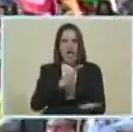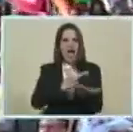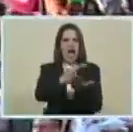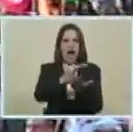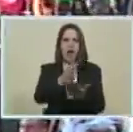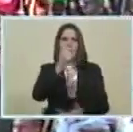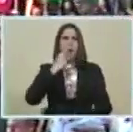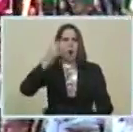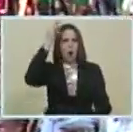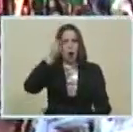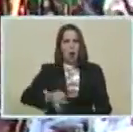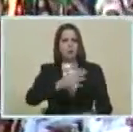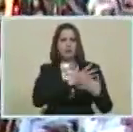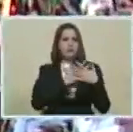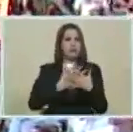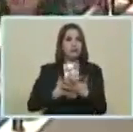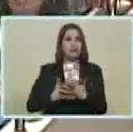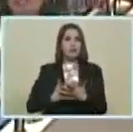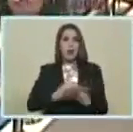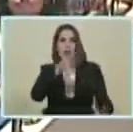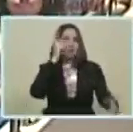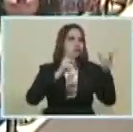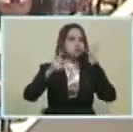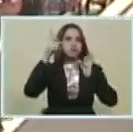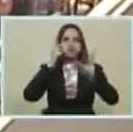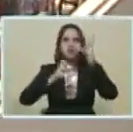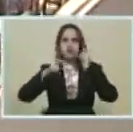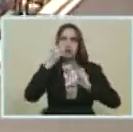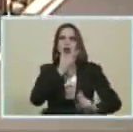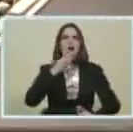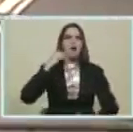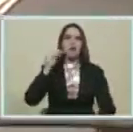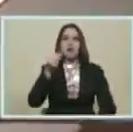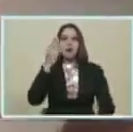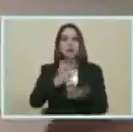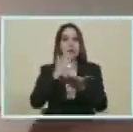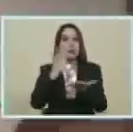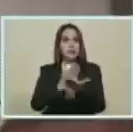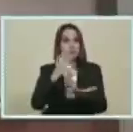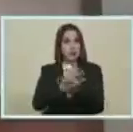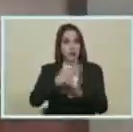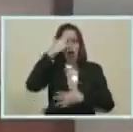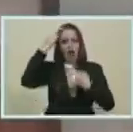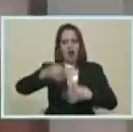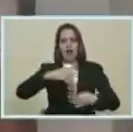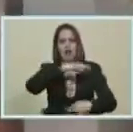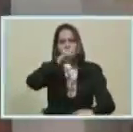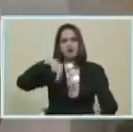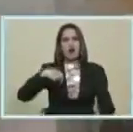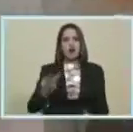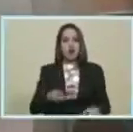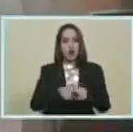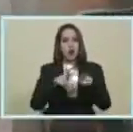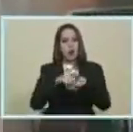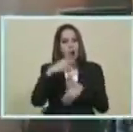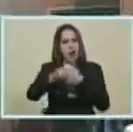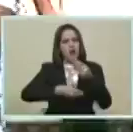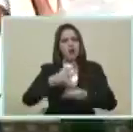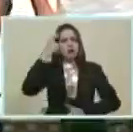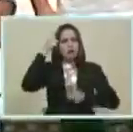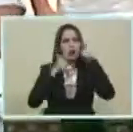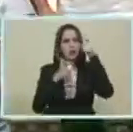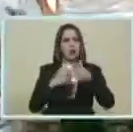por ser un hombre noble Y por escuchar a la juventud Por creer en nosotros como lo hizo el comandante